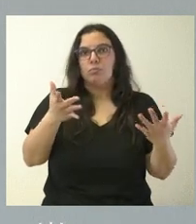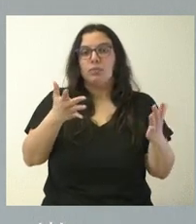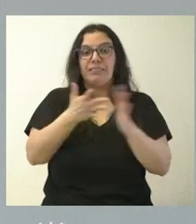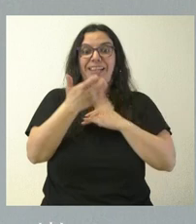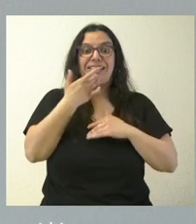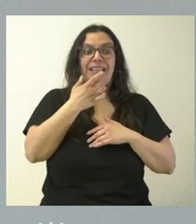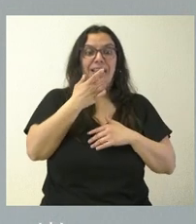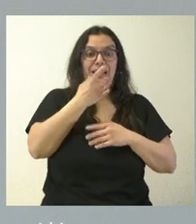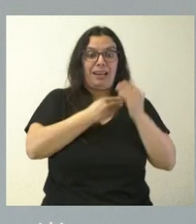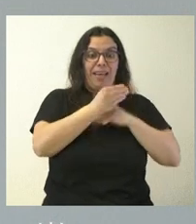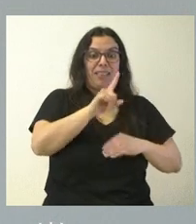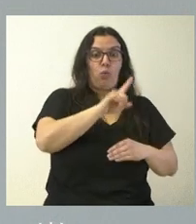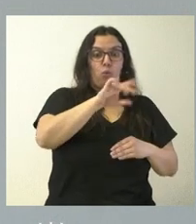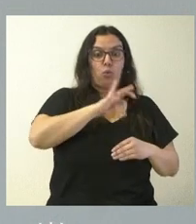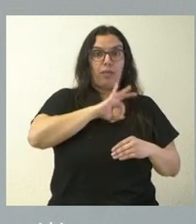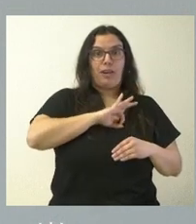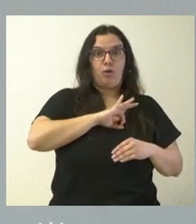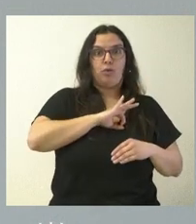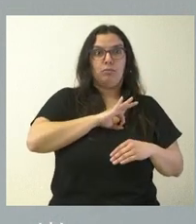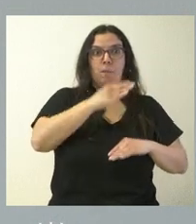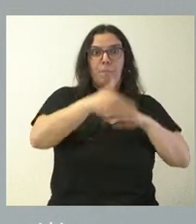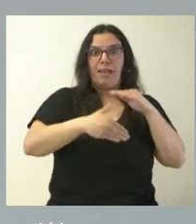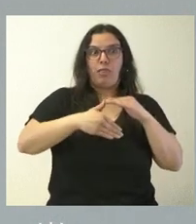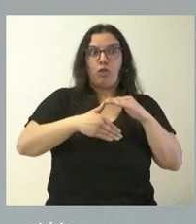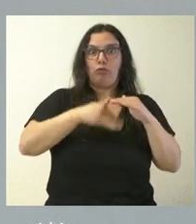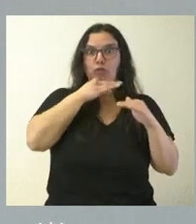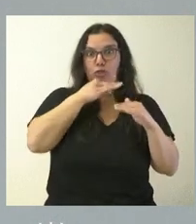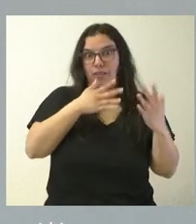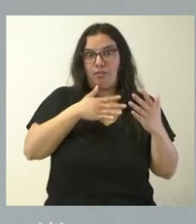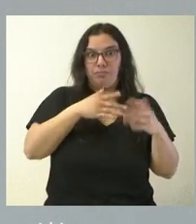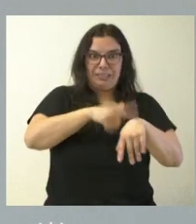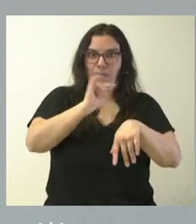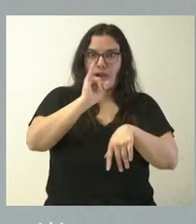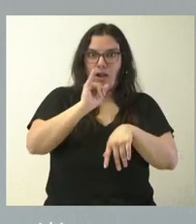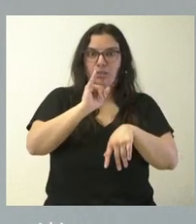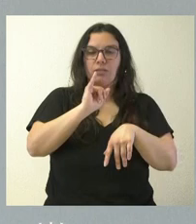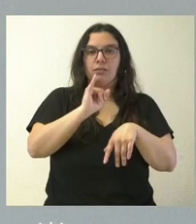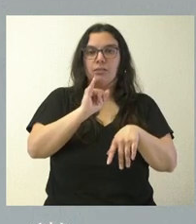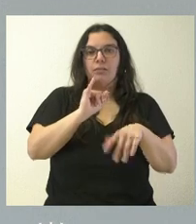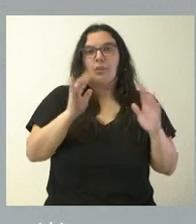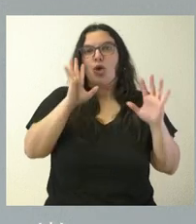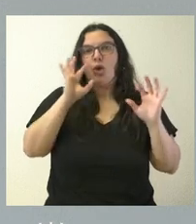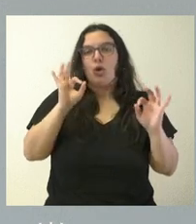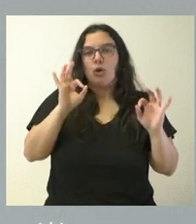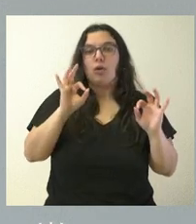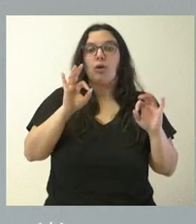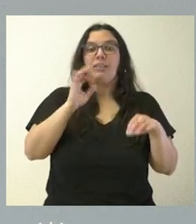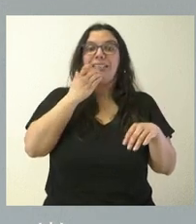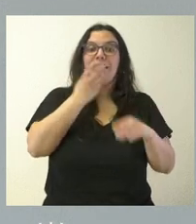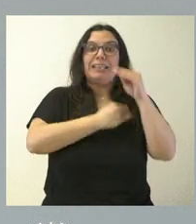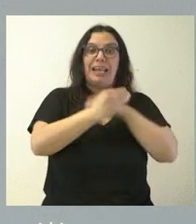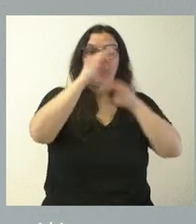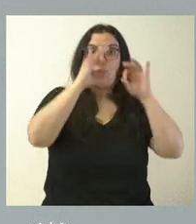agotado ninguno de los plazos relativos a las personas que hubieran nacido, incluso el 1 de enero, pero, lógicamente, el último día para las personas